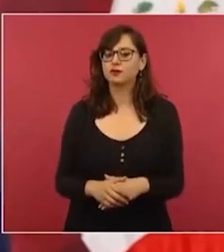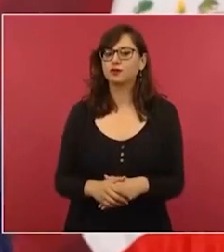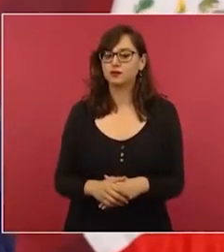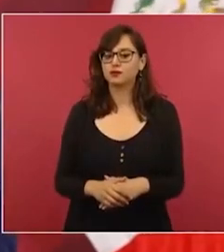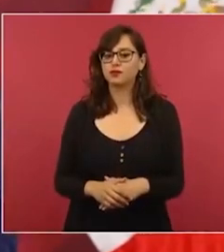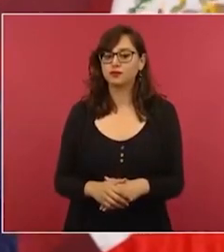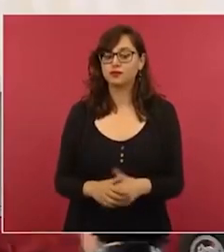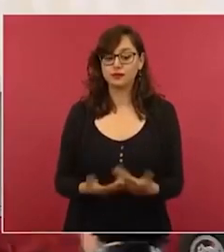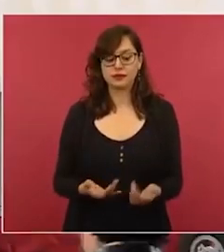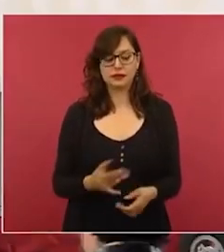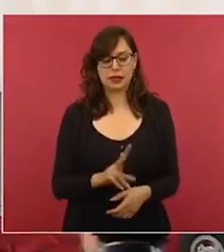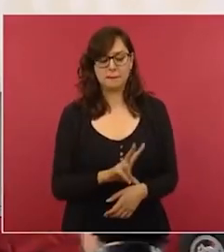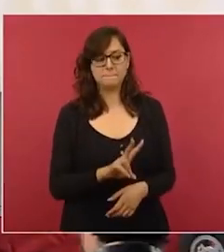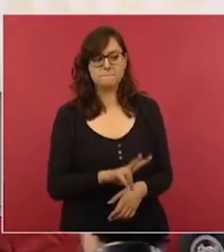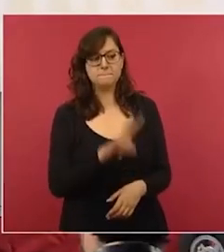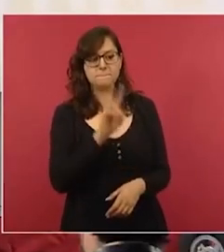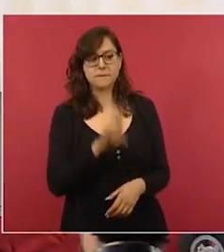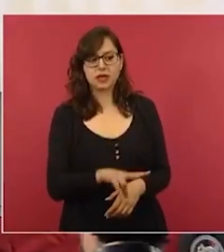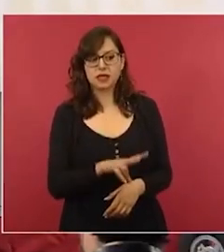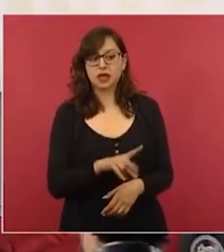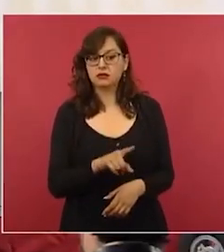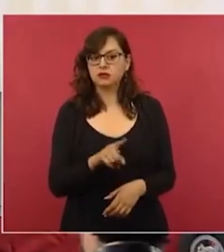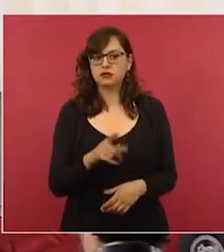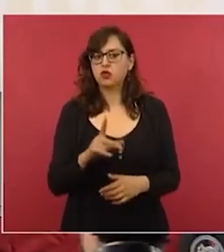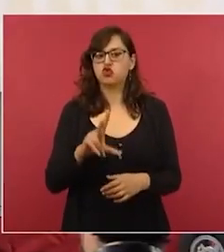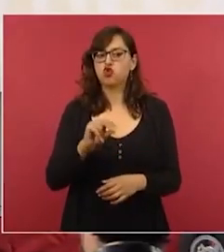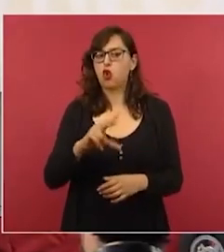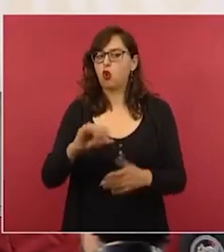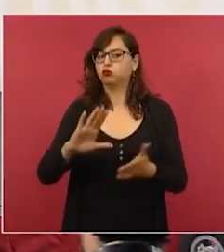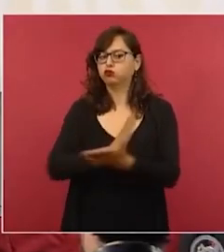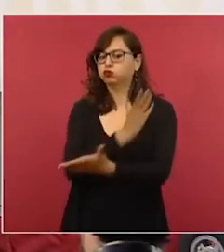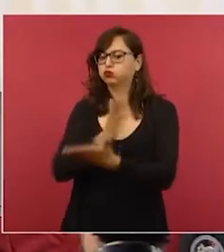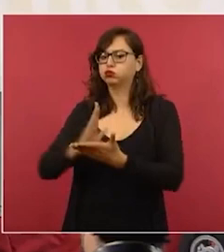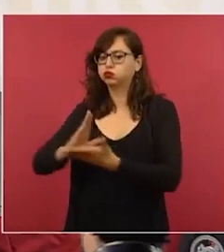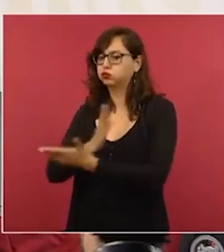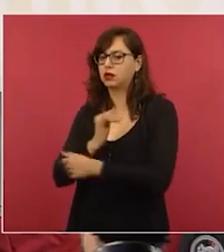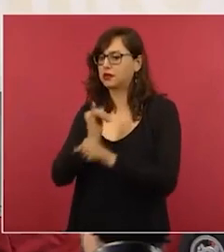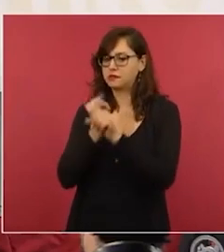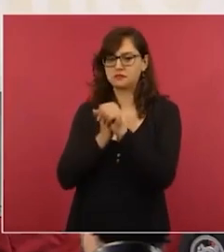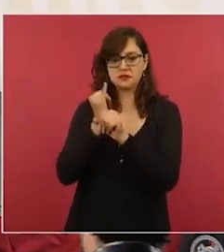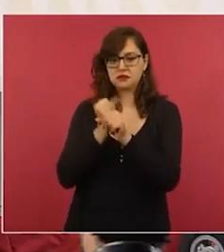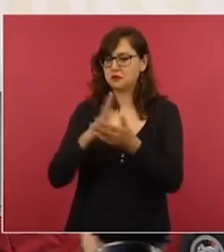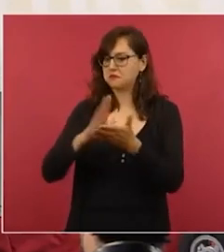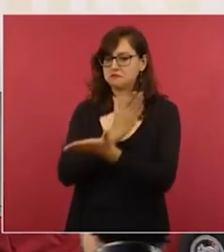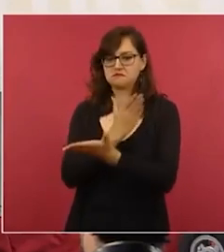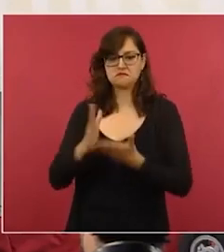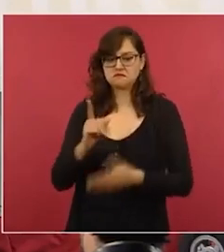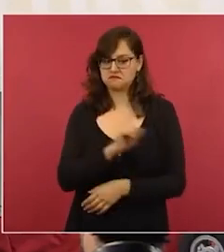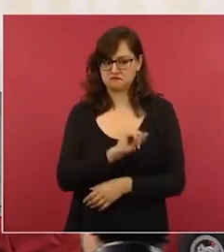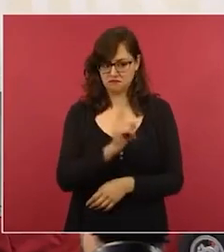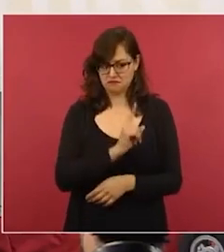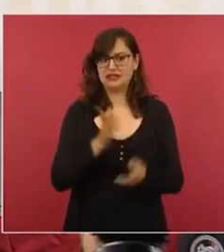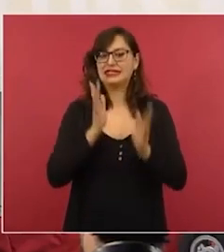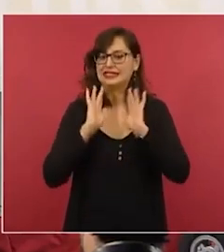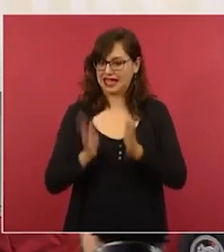de manera aislada es conocer los móviles